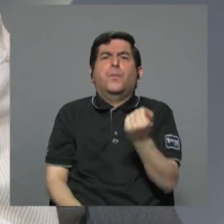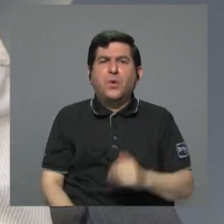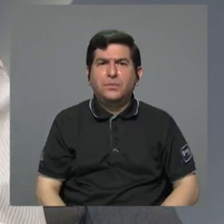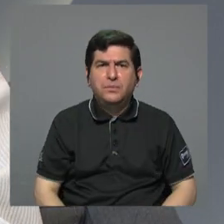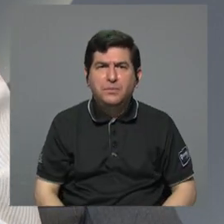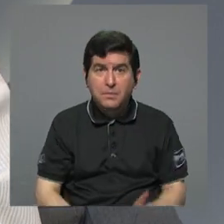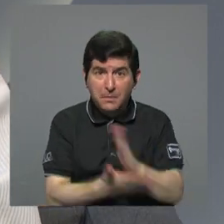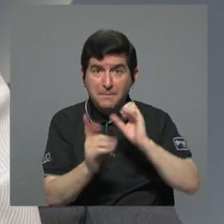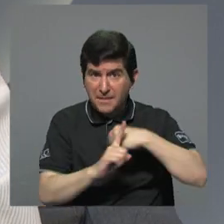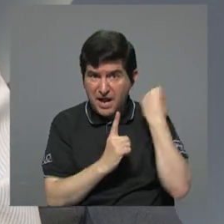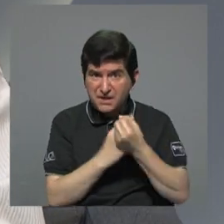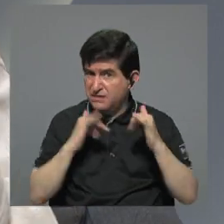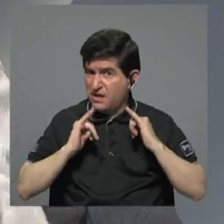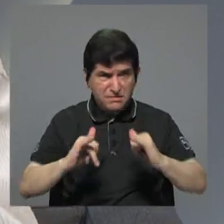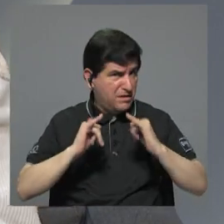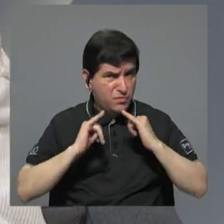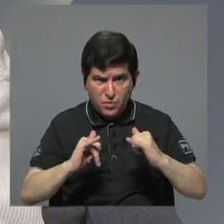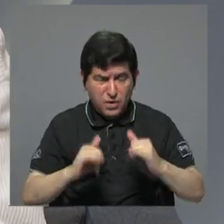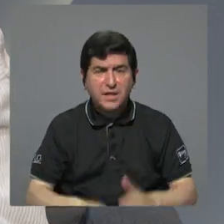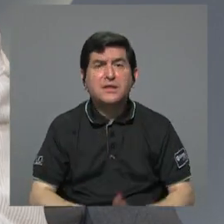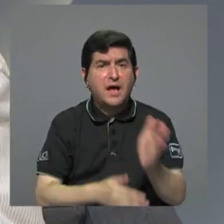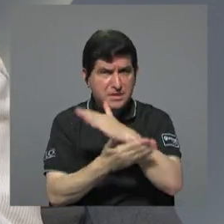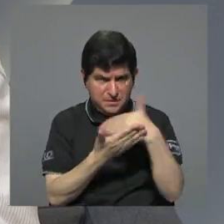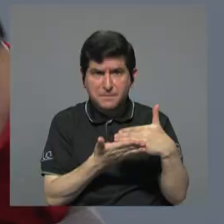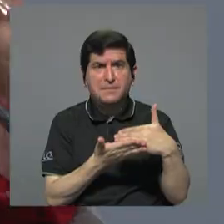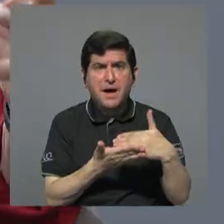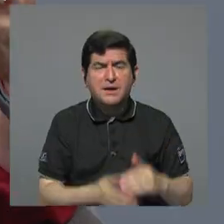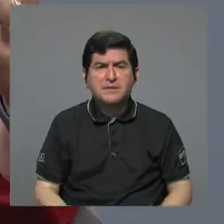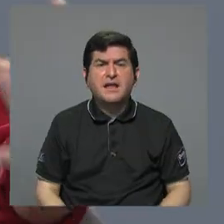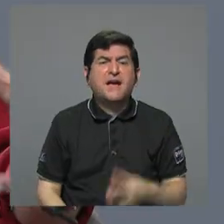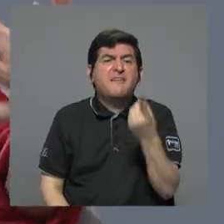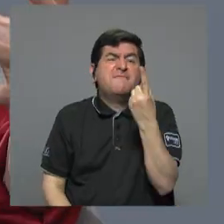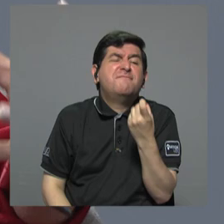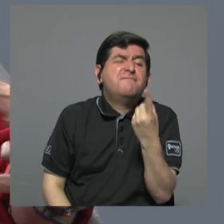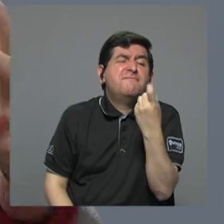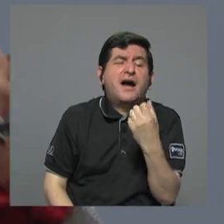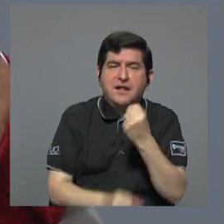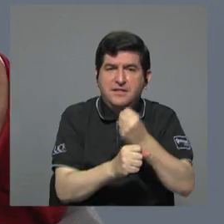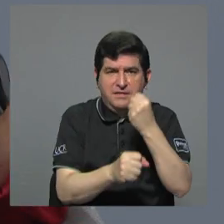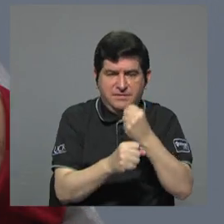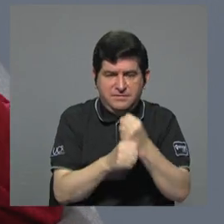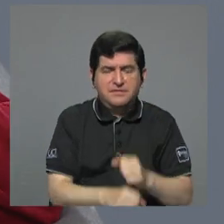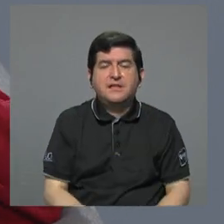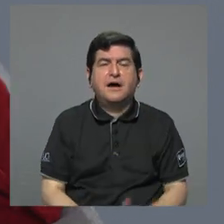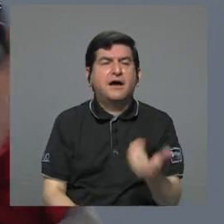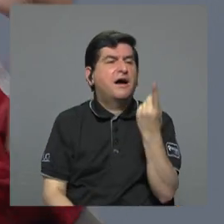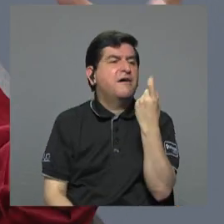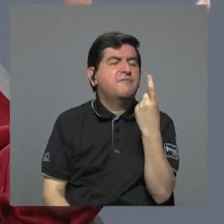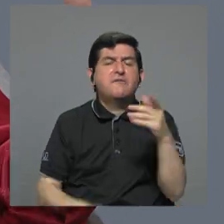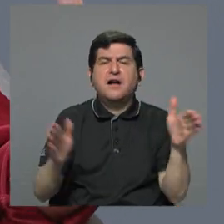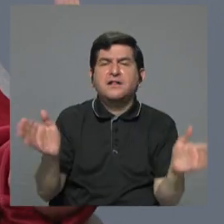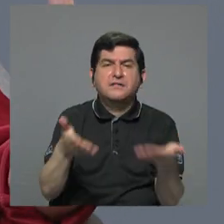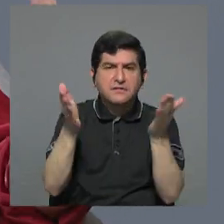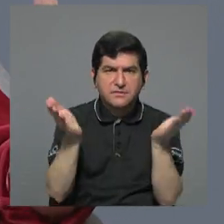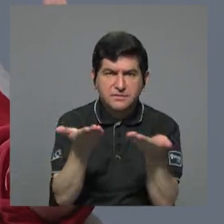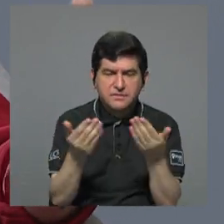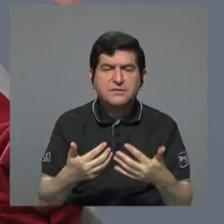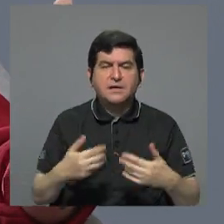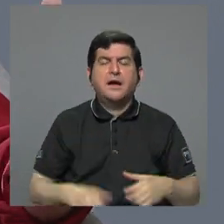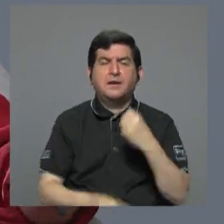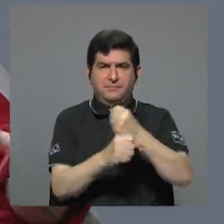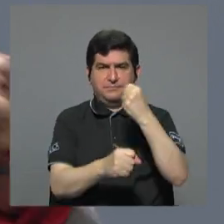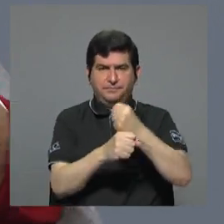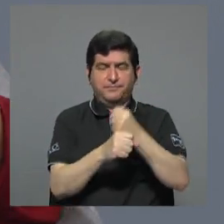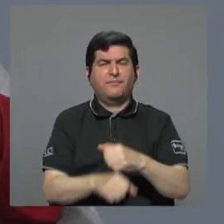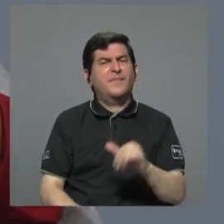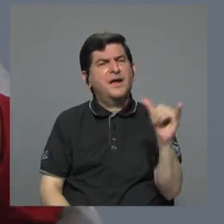de esta situación de desigualdad? ¿Es esto parte? que sí. Y la falta de empleo, la falta de incentivo también para los empleos.